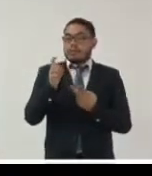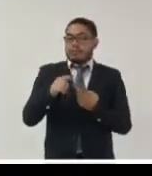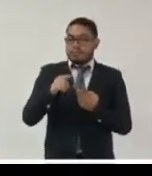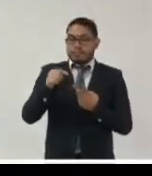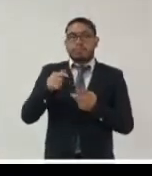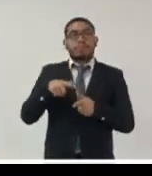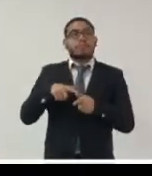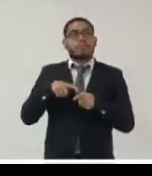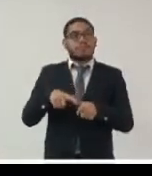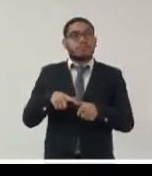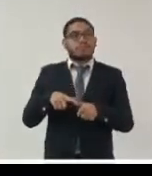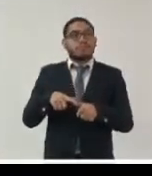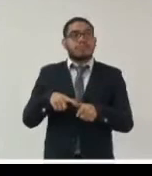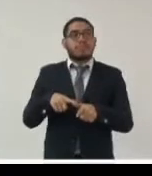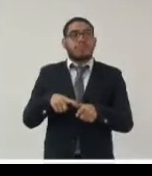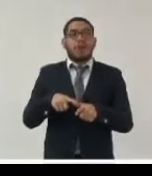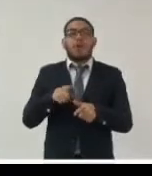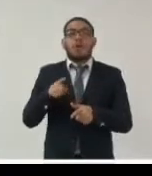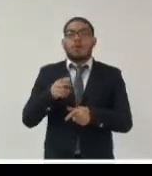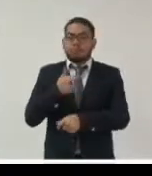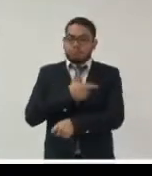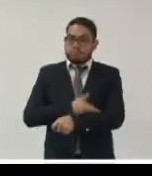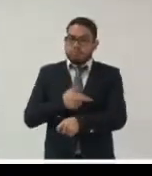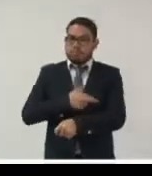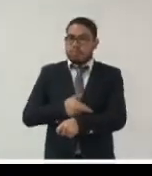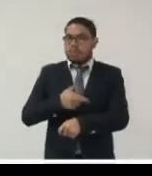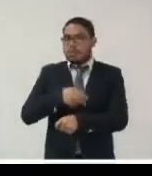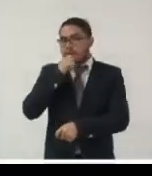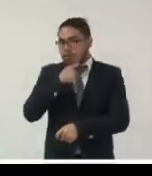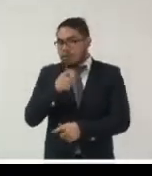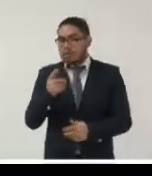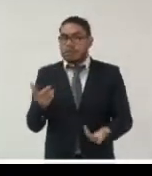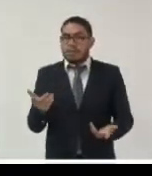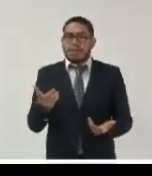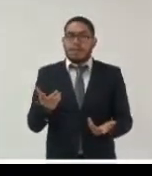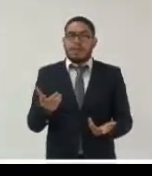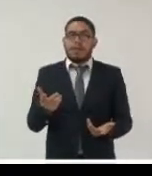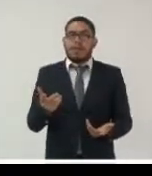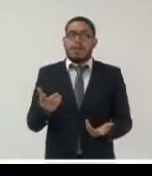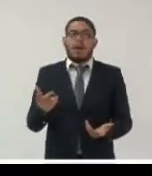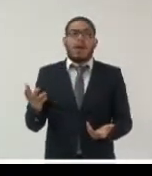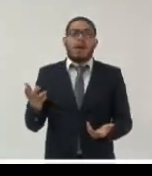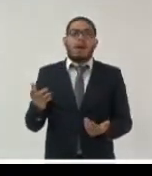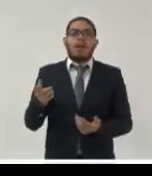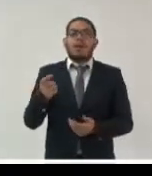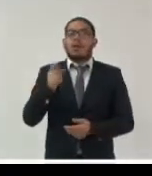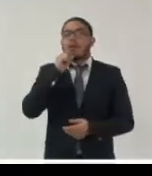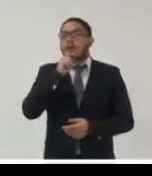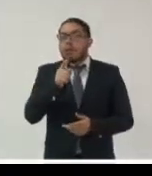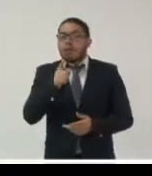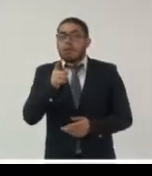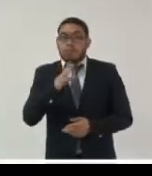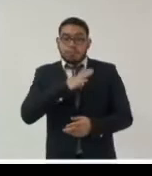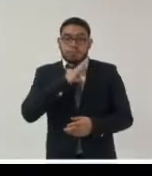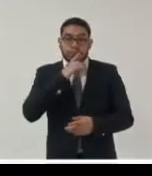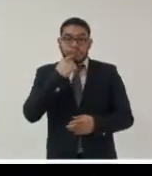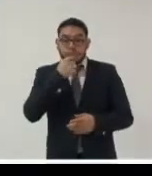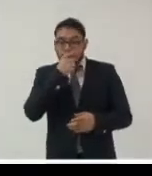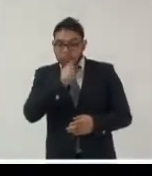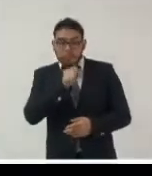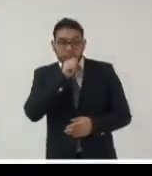en la fase de trámite en una base de datos no ha sido manifestado